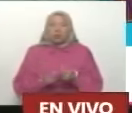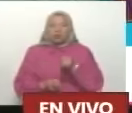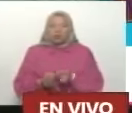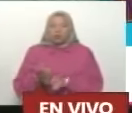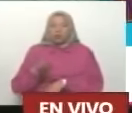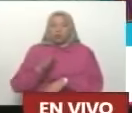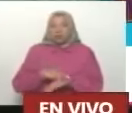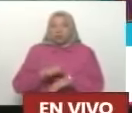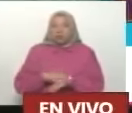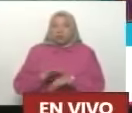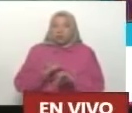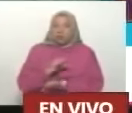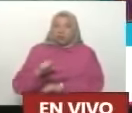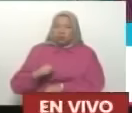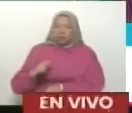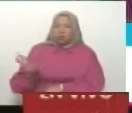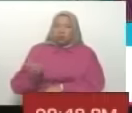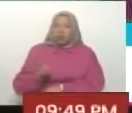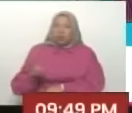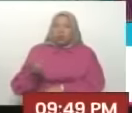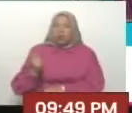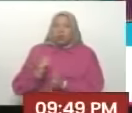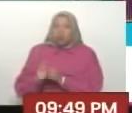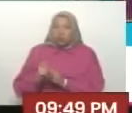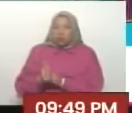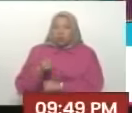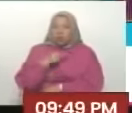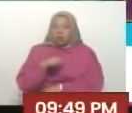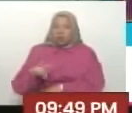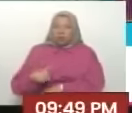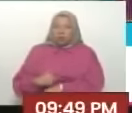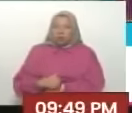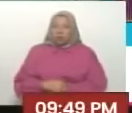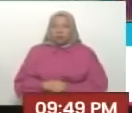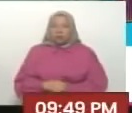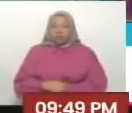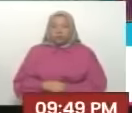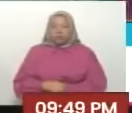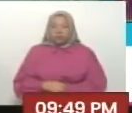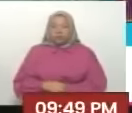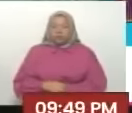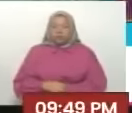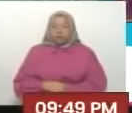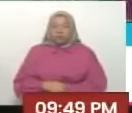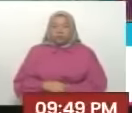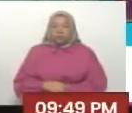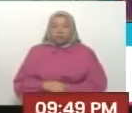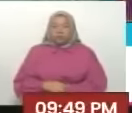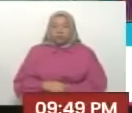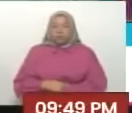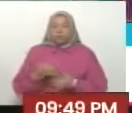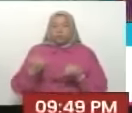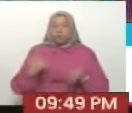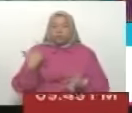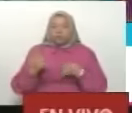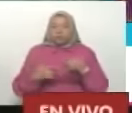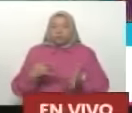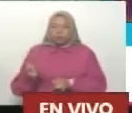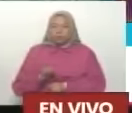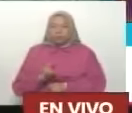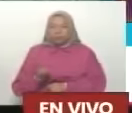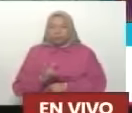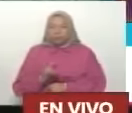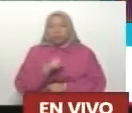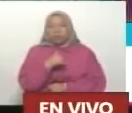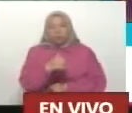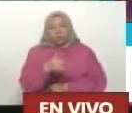decir, eso no era así, Venezuela no es un país de oportunidades. Nosotros estamos buscando a través de alboroto creativo, desde cada